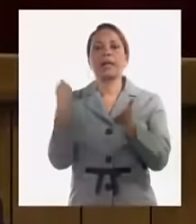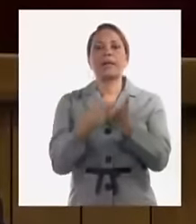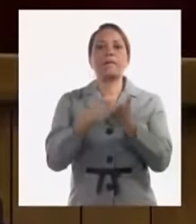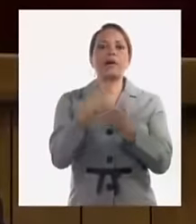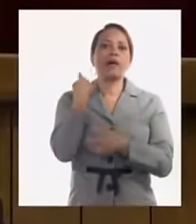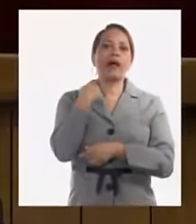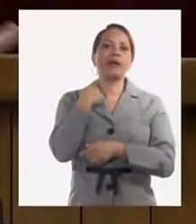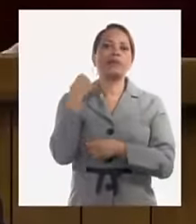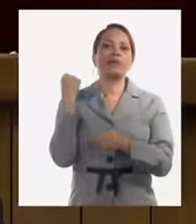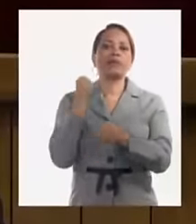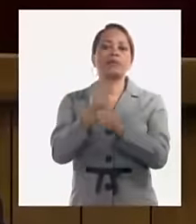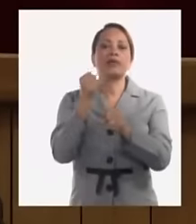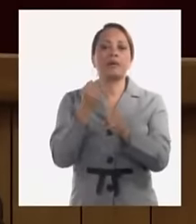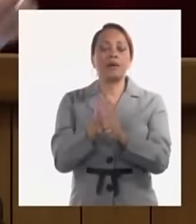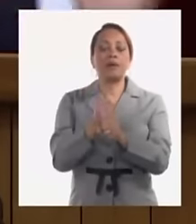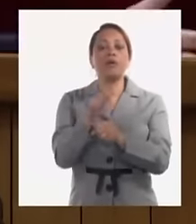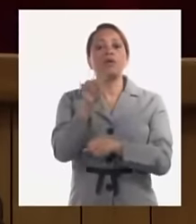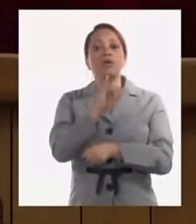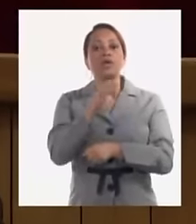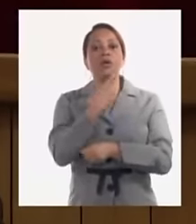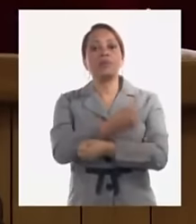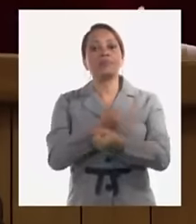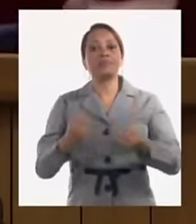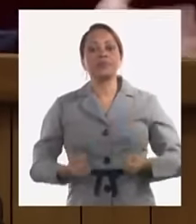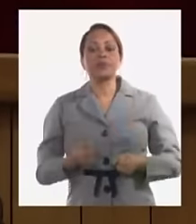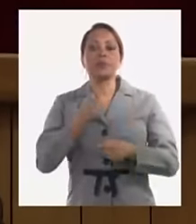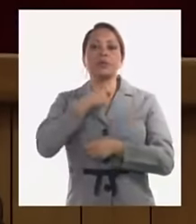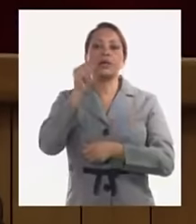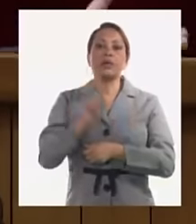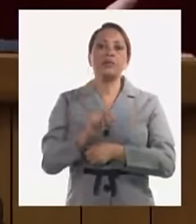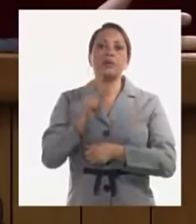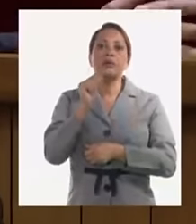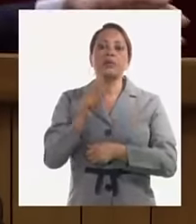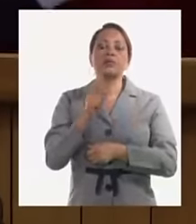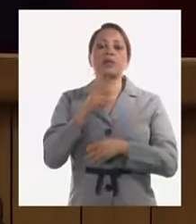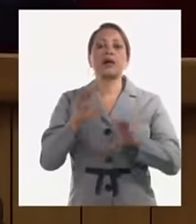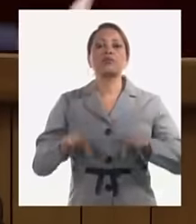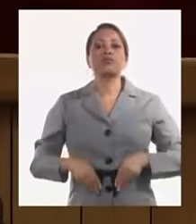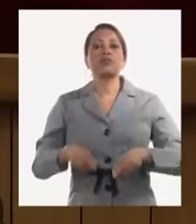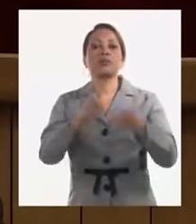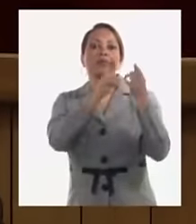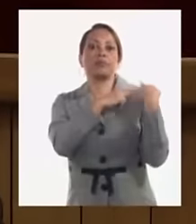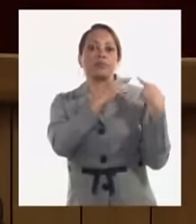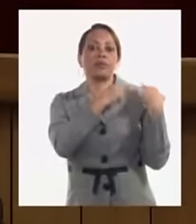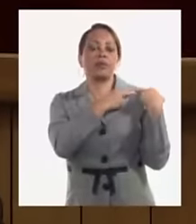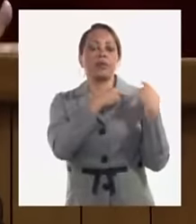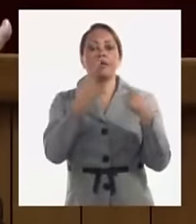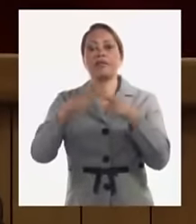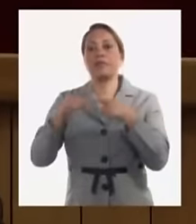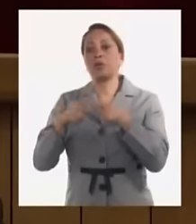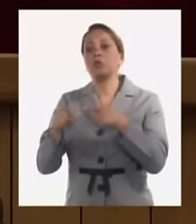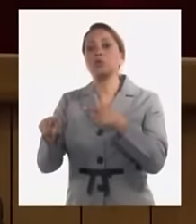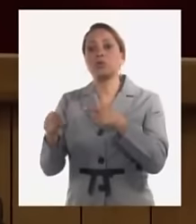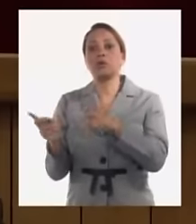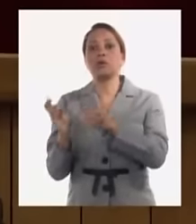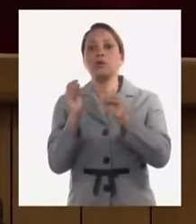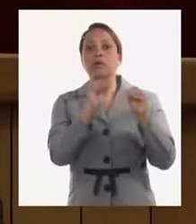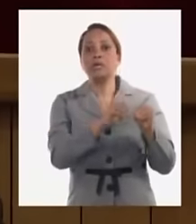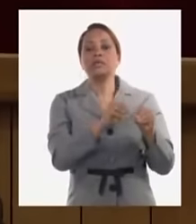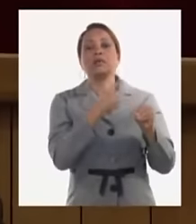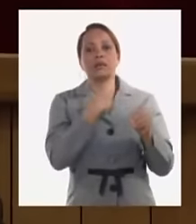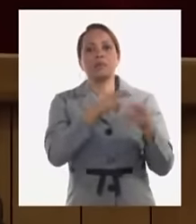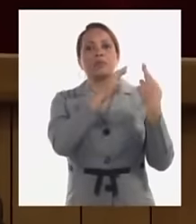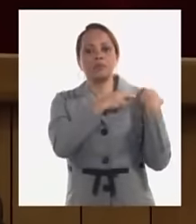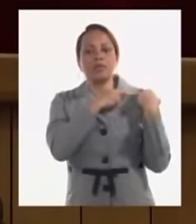de servicio y por el máximo esfuerzo cuando un personal está asumiendo responsabilidades de otros que se han ido o no están